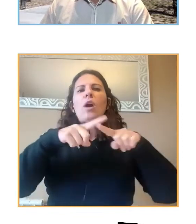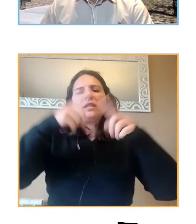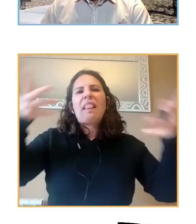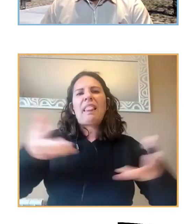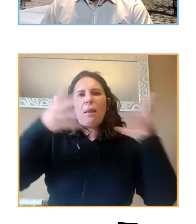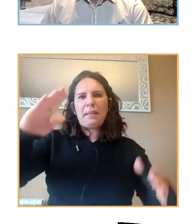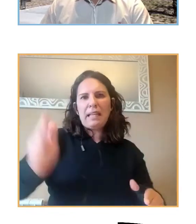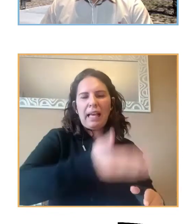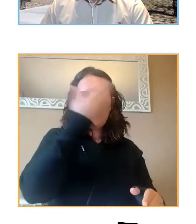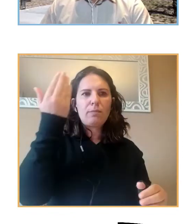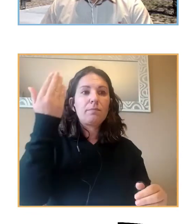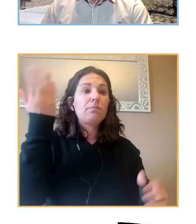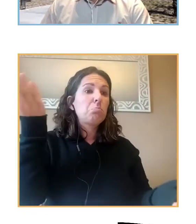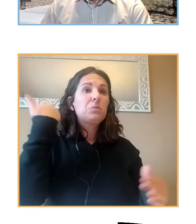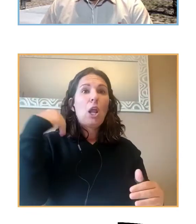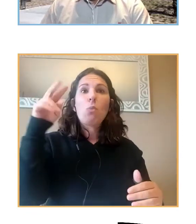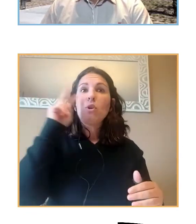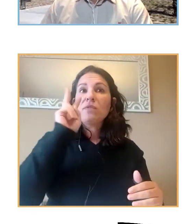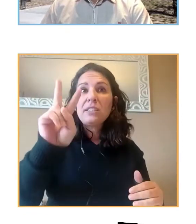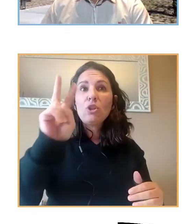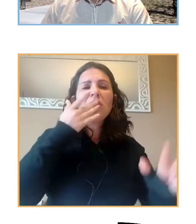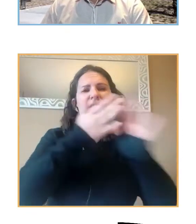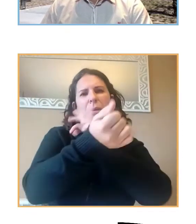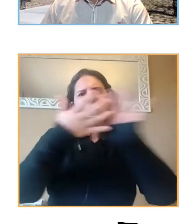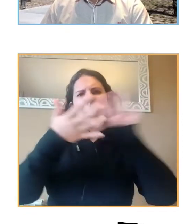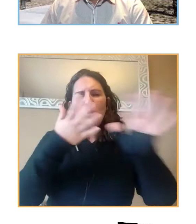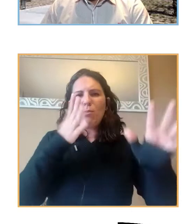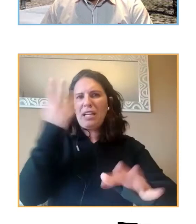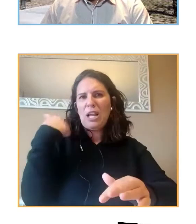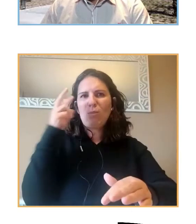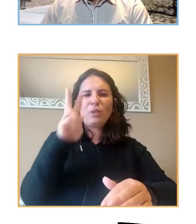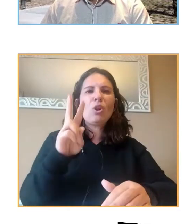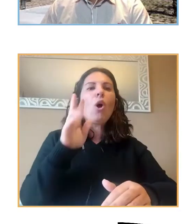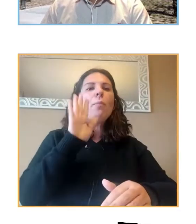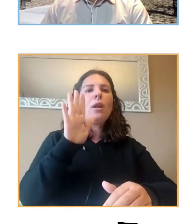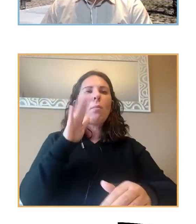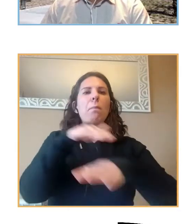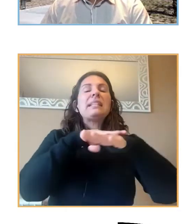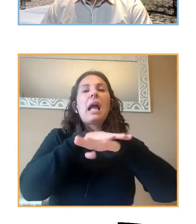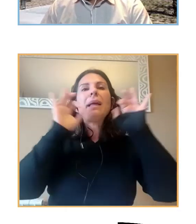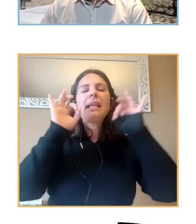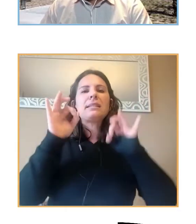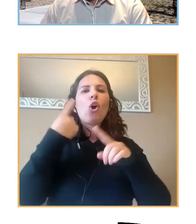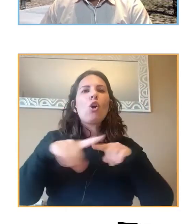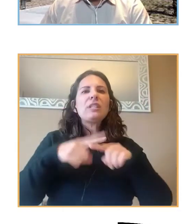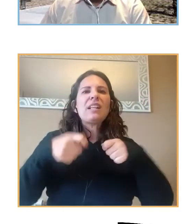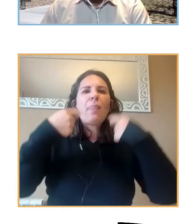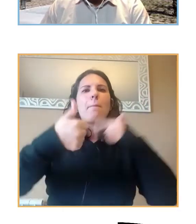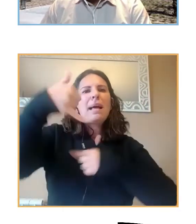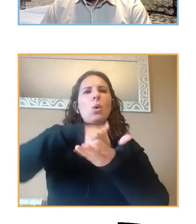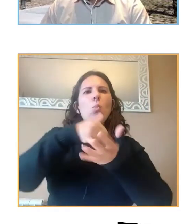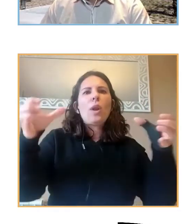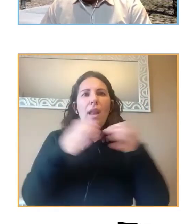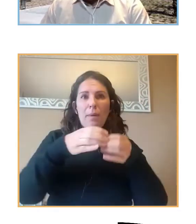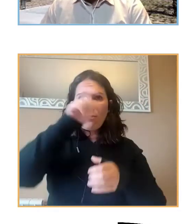bien esto ya lo hemos visto por tanto lo puedo pasar un poquito más rápido pero básica y fundamentalmente son qué cosas hacen que sea más vulnerable la población nosotros